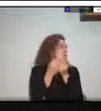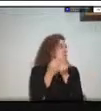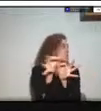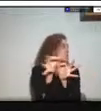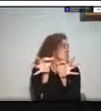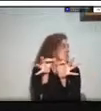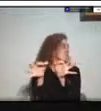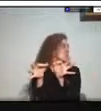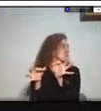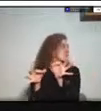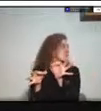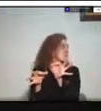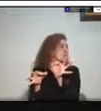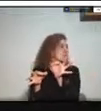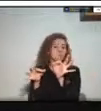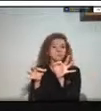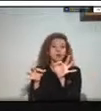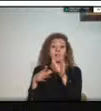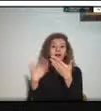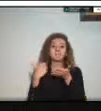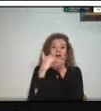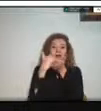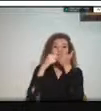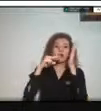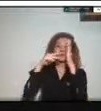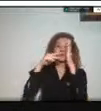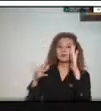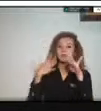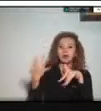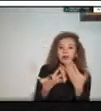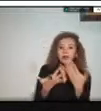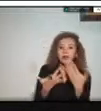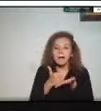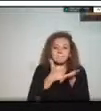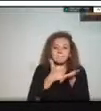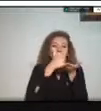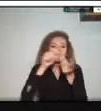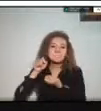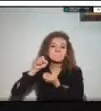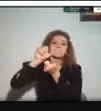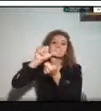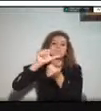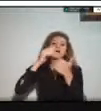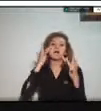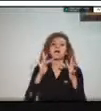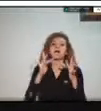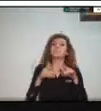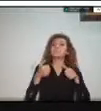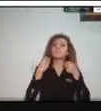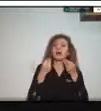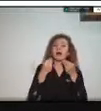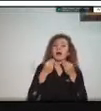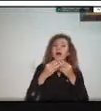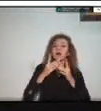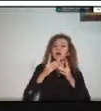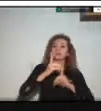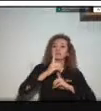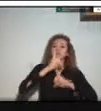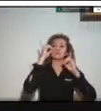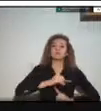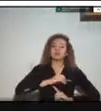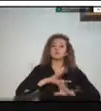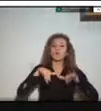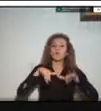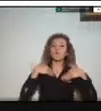las ayudas técnicas a la comunidad con el objeto de tomar las mejores decisiones posibles ¿Cuáles han sido estas